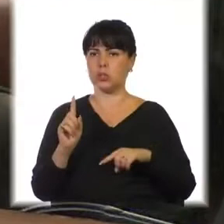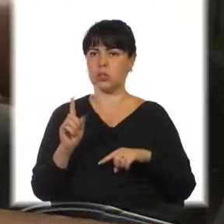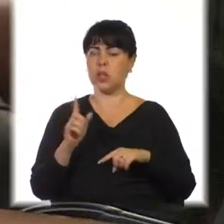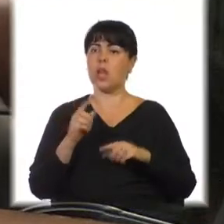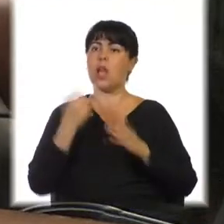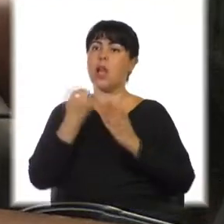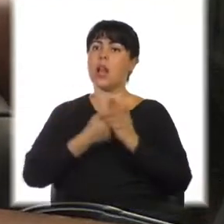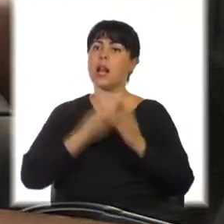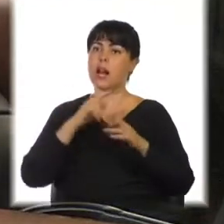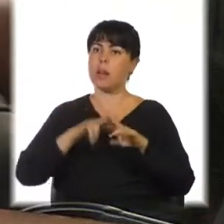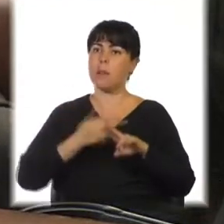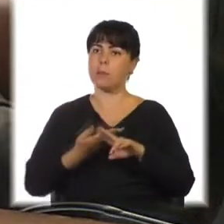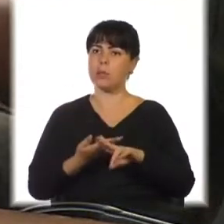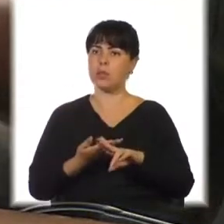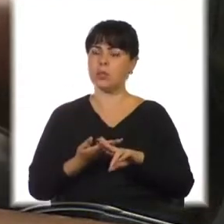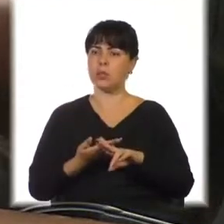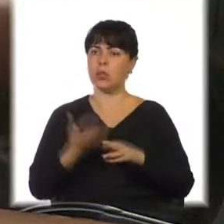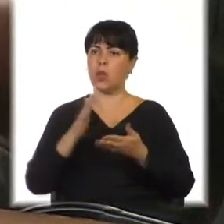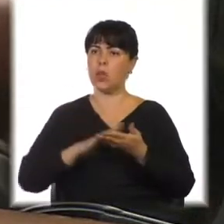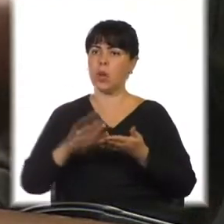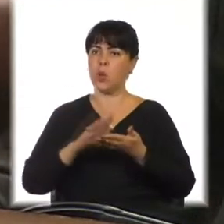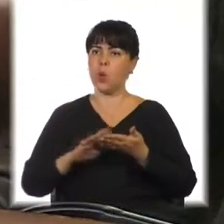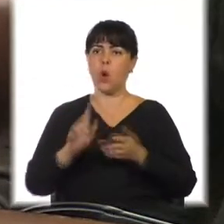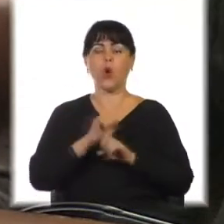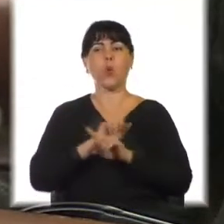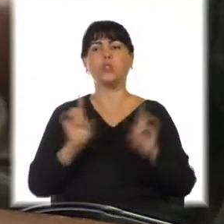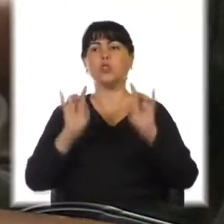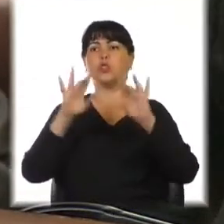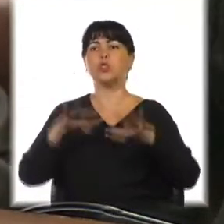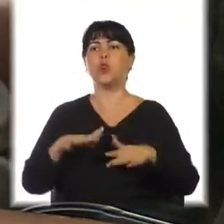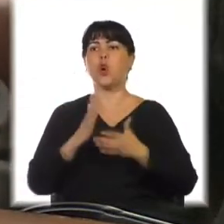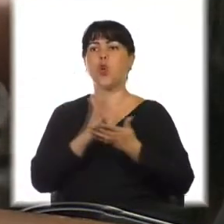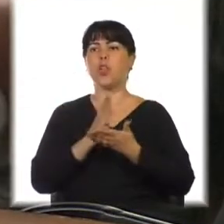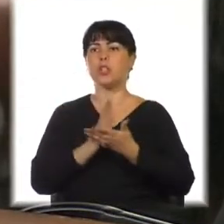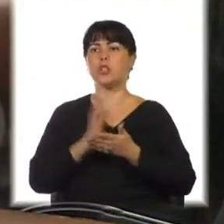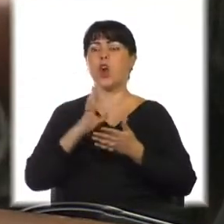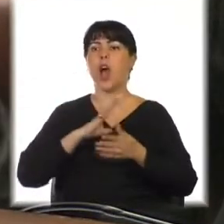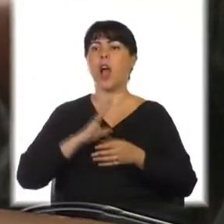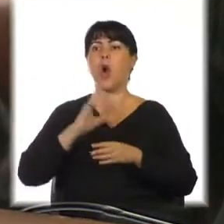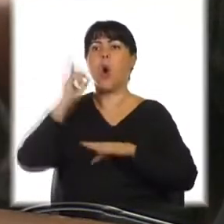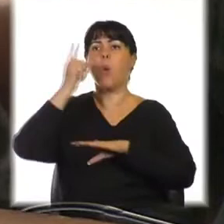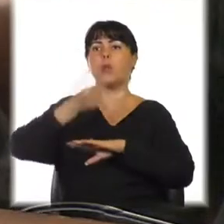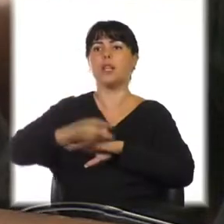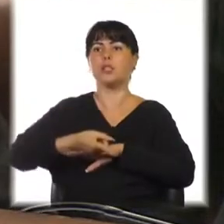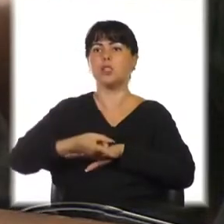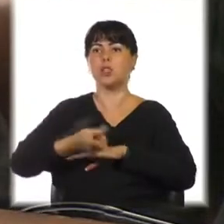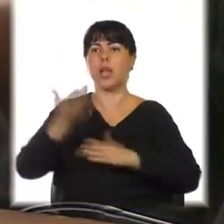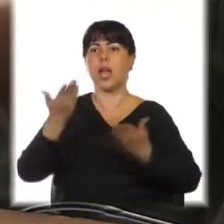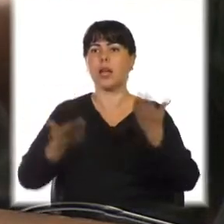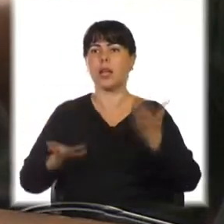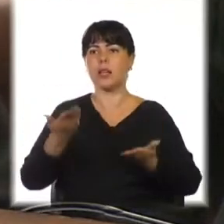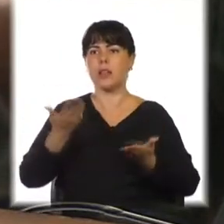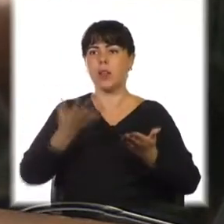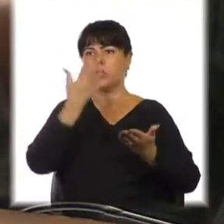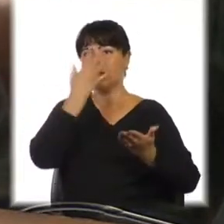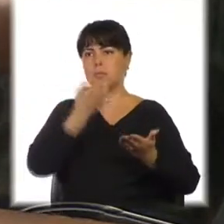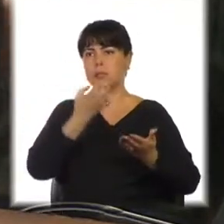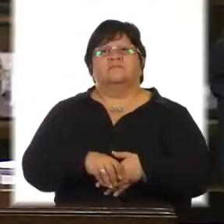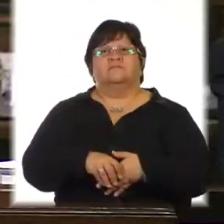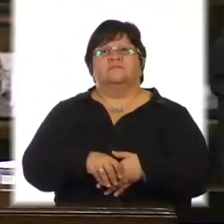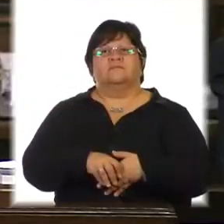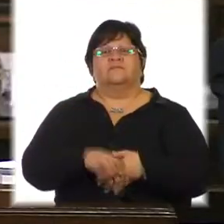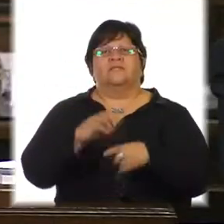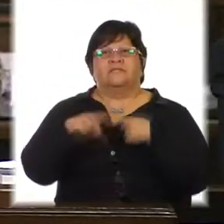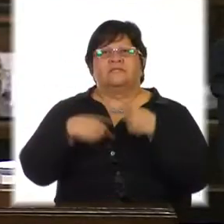insisto, no son sólo derechos, hay obligaciones, seamos equilibrados y sensatos. Muchas